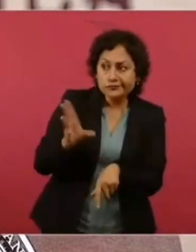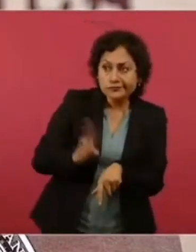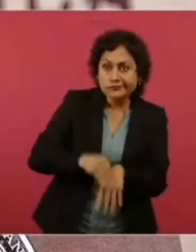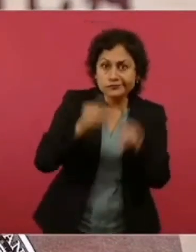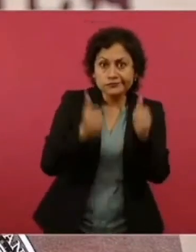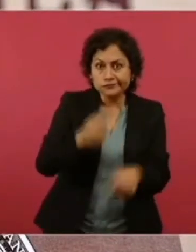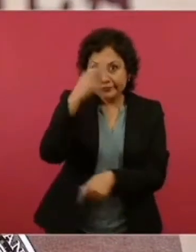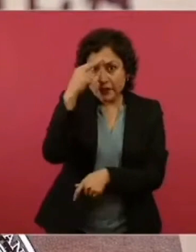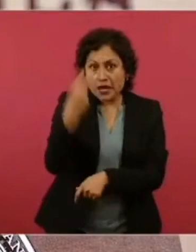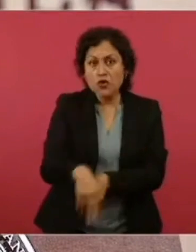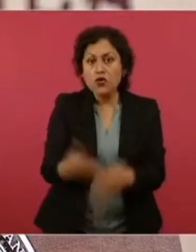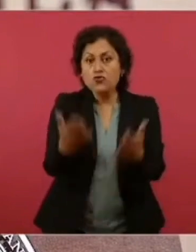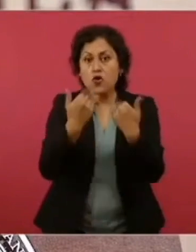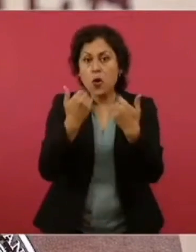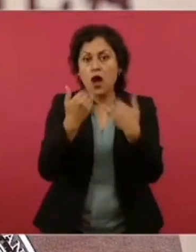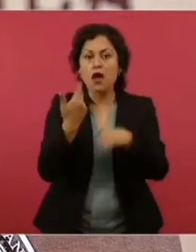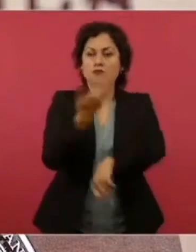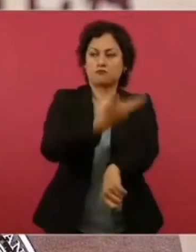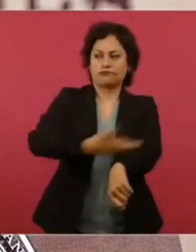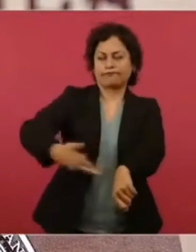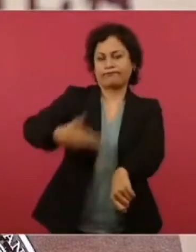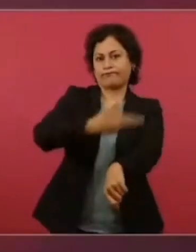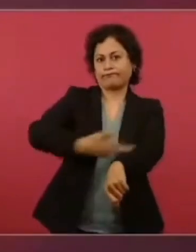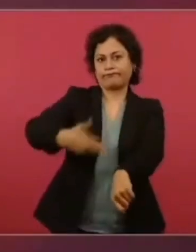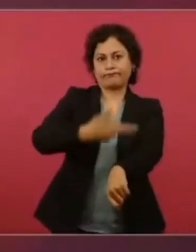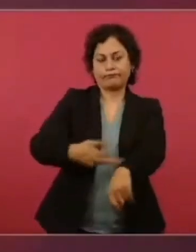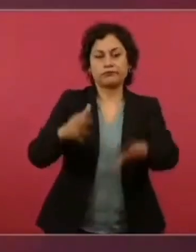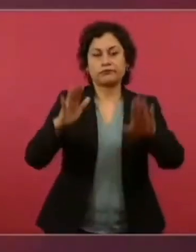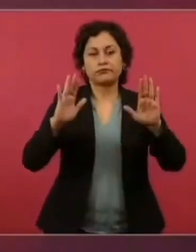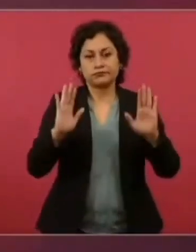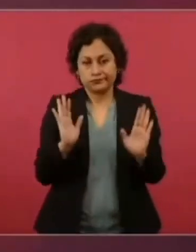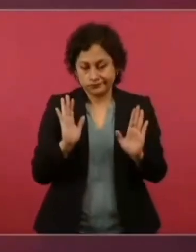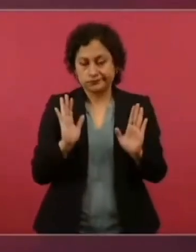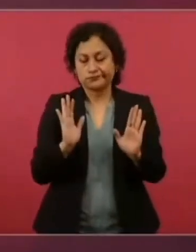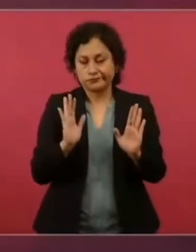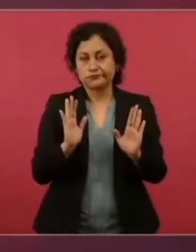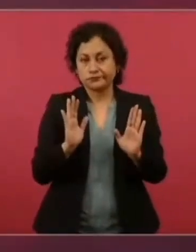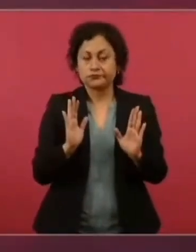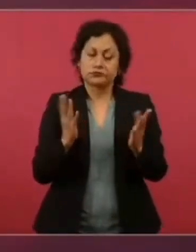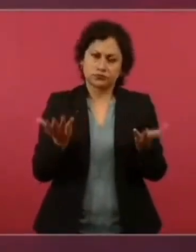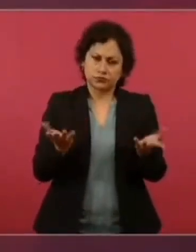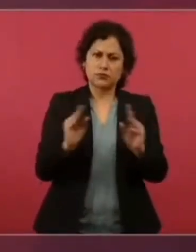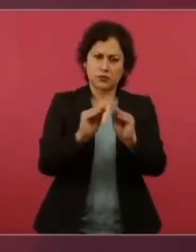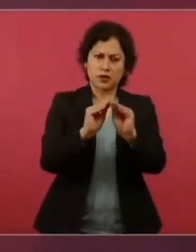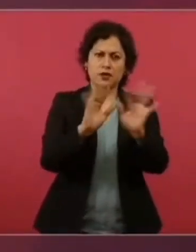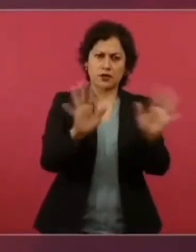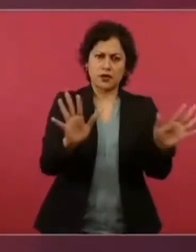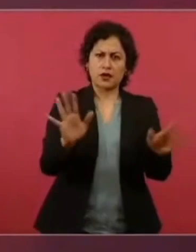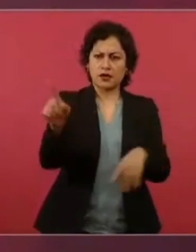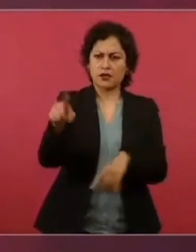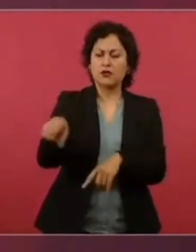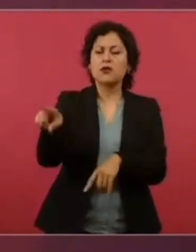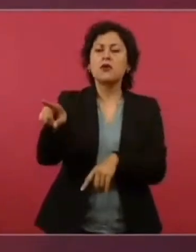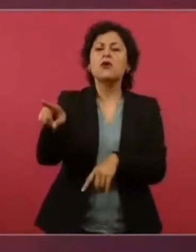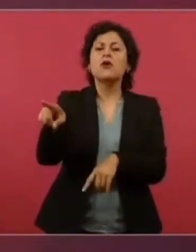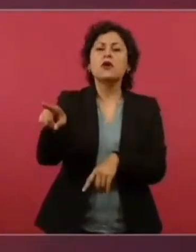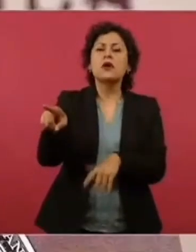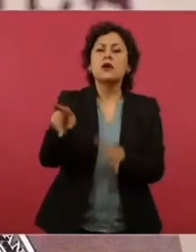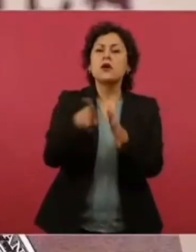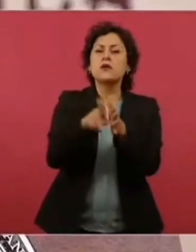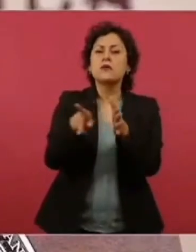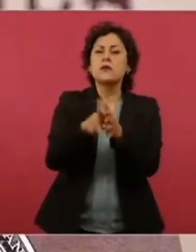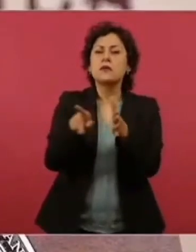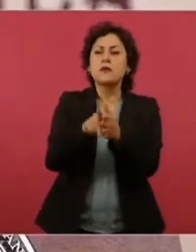México. Cabe decir, se agradece el reconocimiento del periodista por su